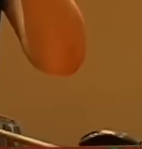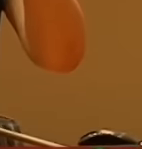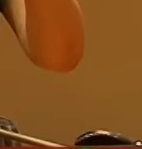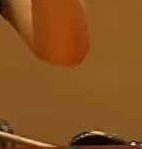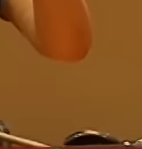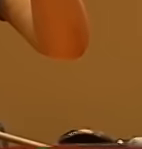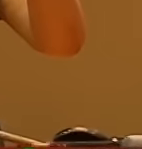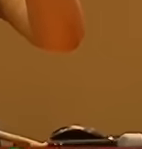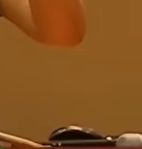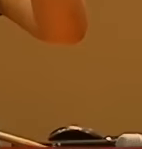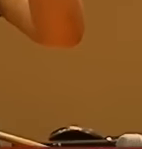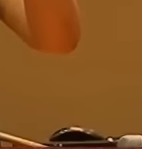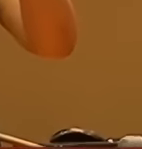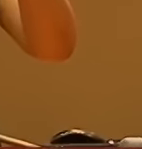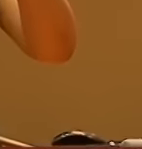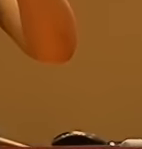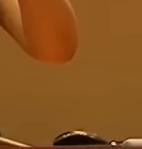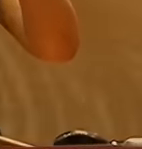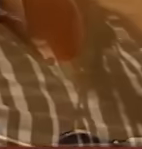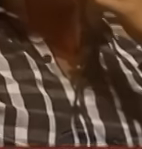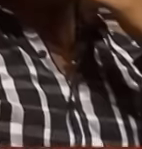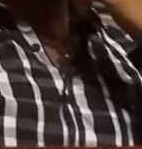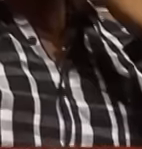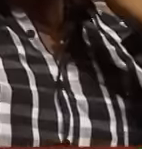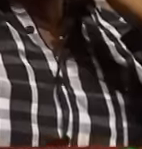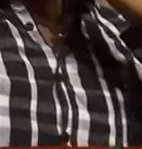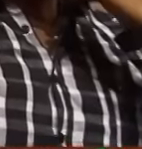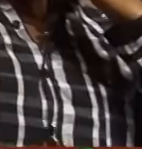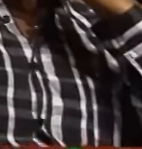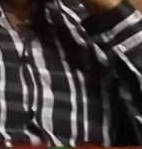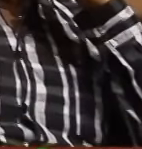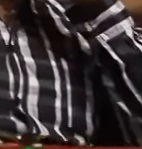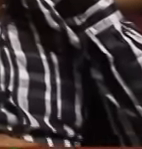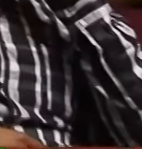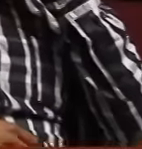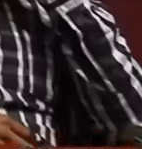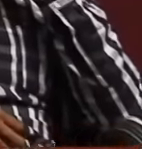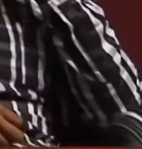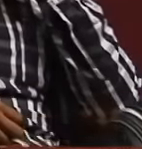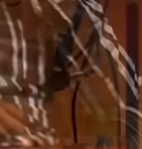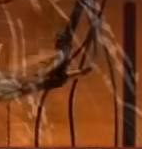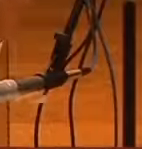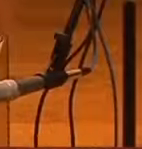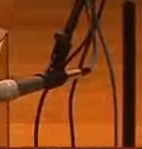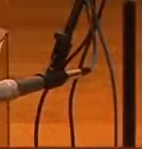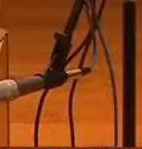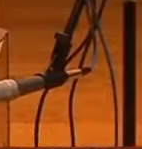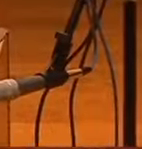seda Sus cualidades sonoras Se acercan a la voz humana Lo que hace compleja Su ejecución